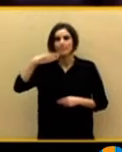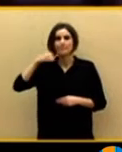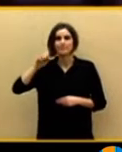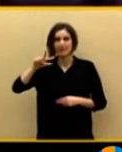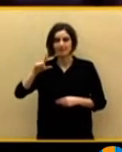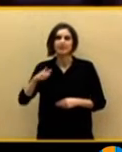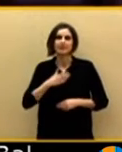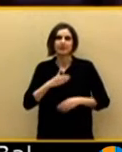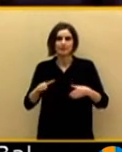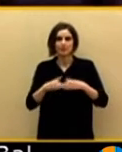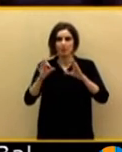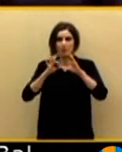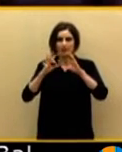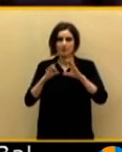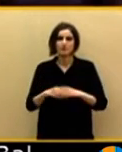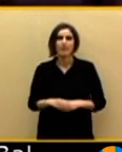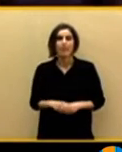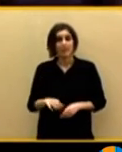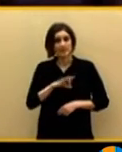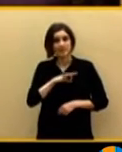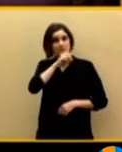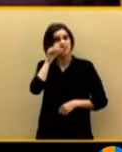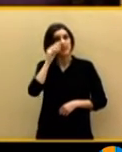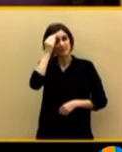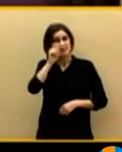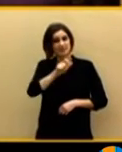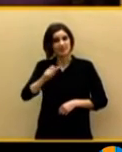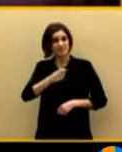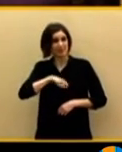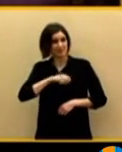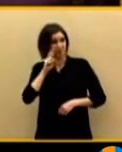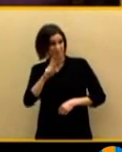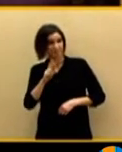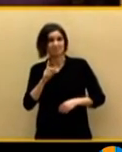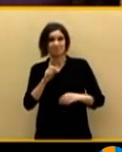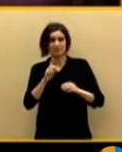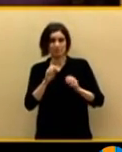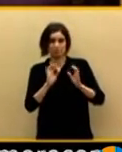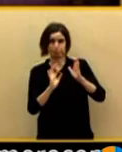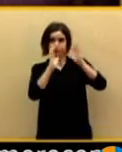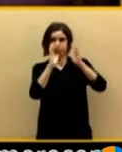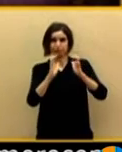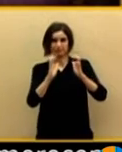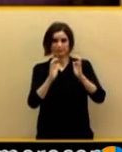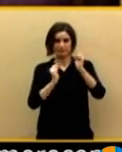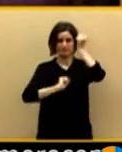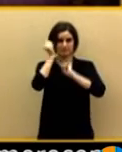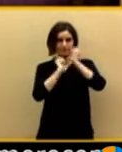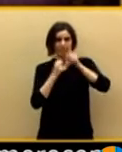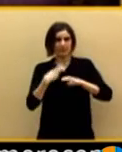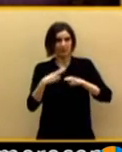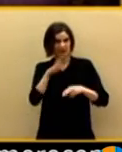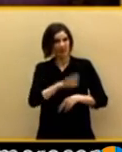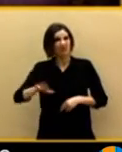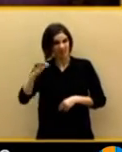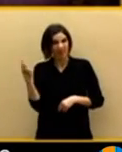rebajar la tensión. ¿Cree usted que los españoles se merecen este clima de enfrentamiento y de crispación que tenemos en la política nacional? ¿El gobierno